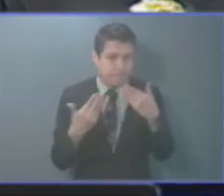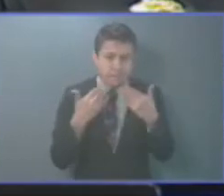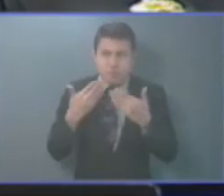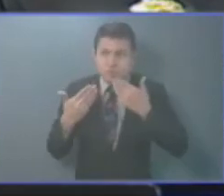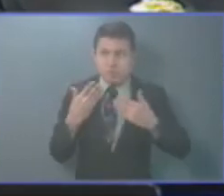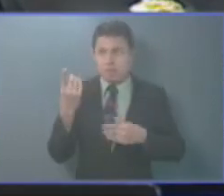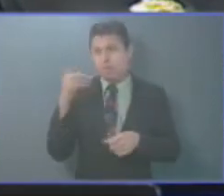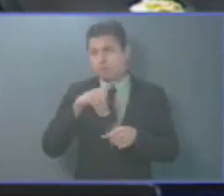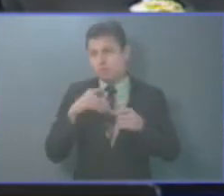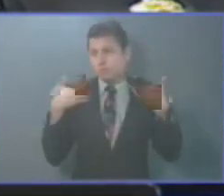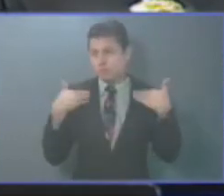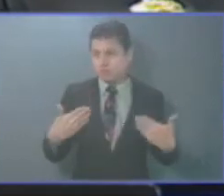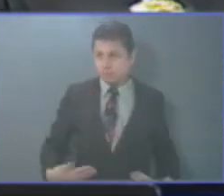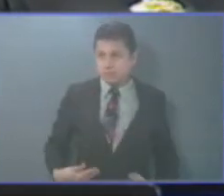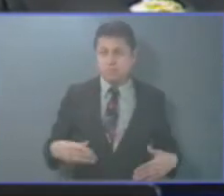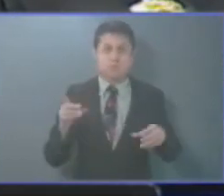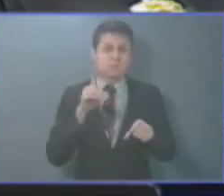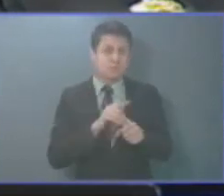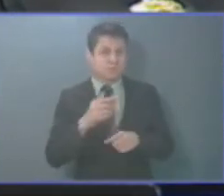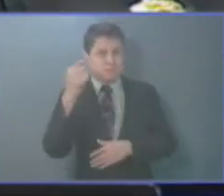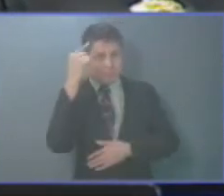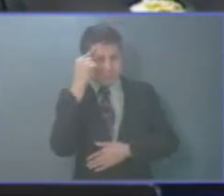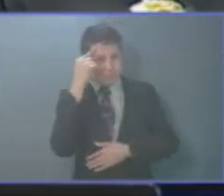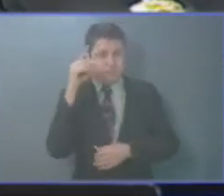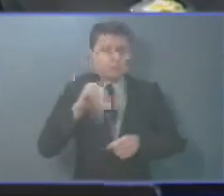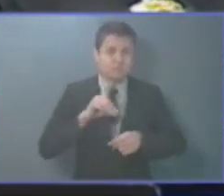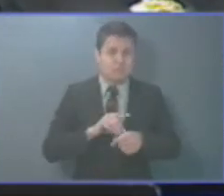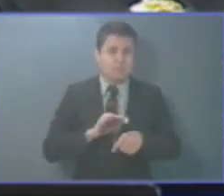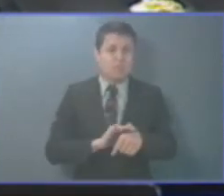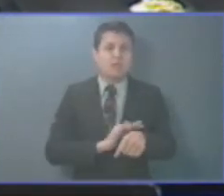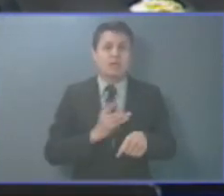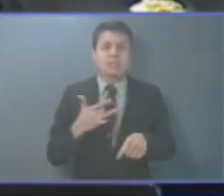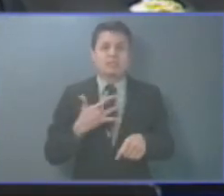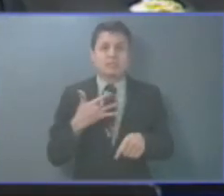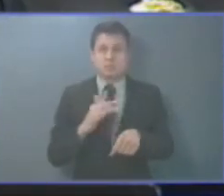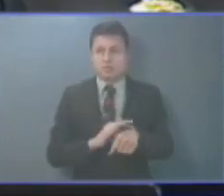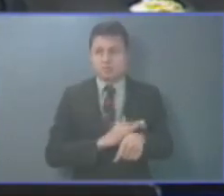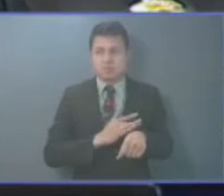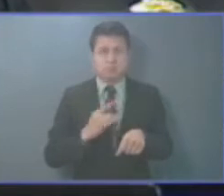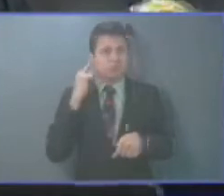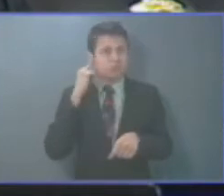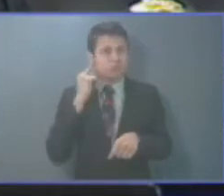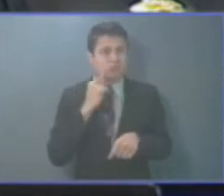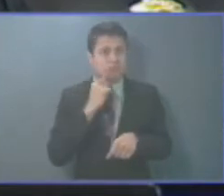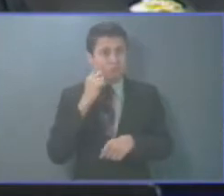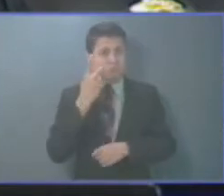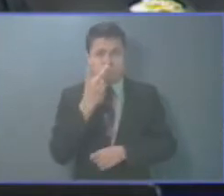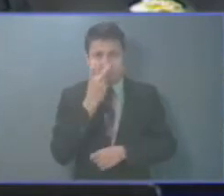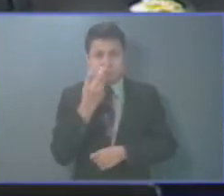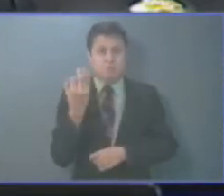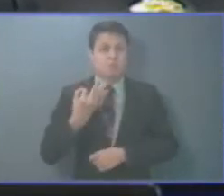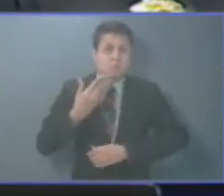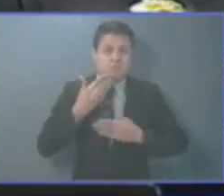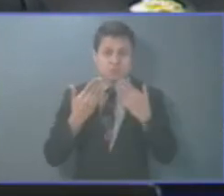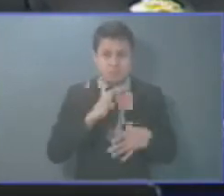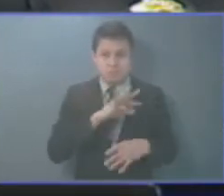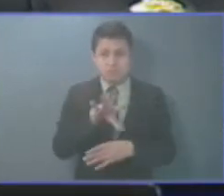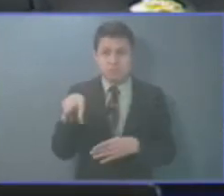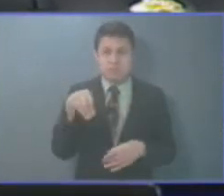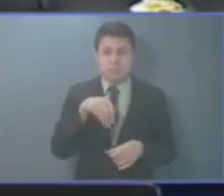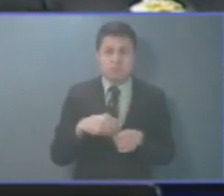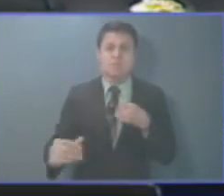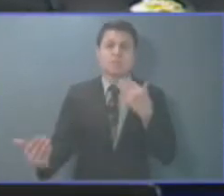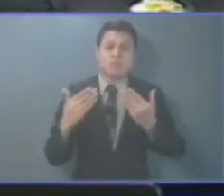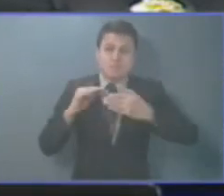pueden ser físicas, mentales, sensoriales. Y cuando hablamos de inclusión, tenemos que entender que es la